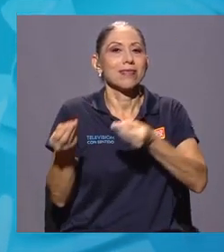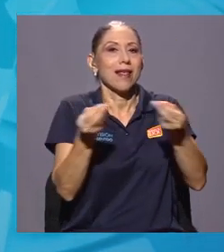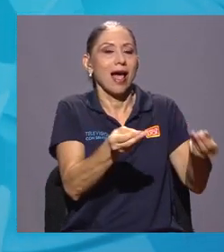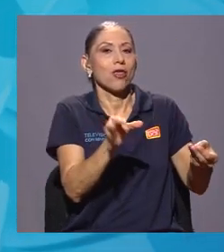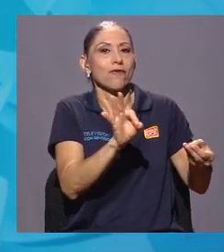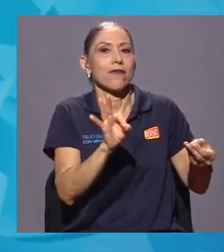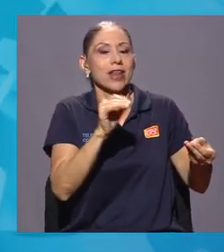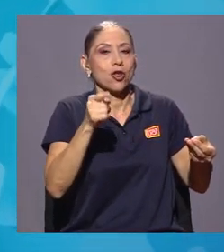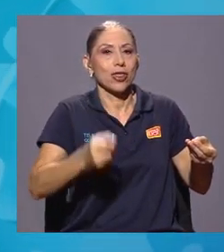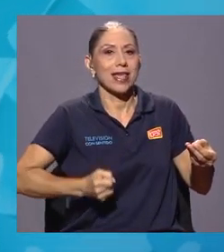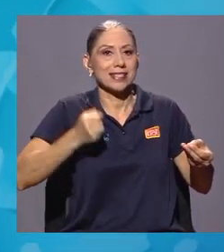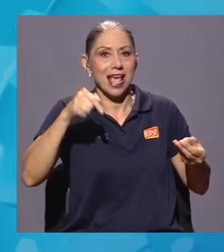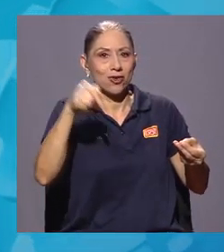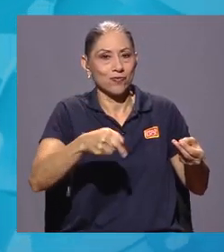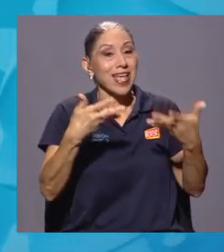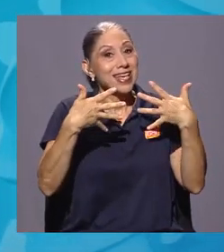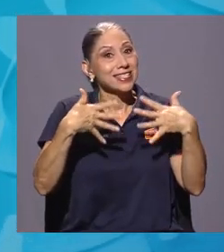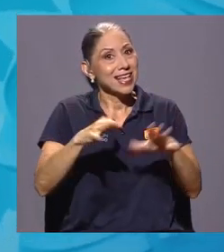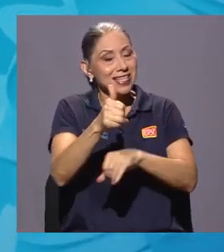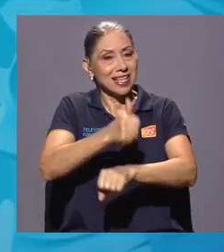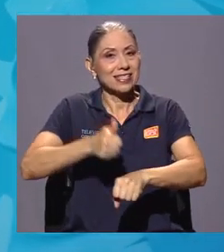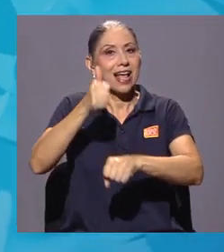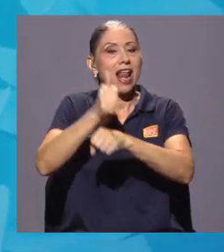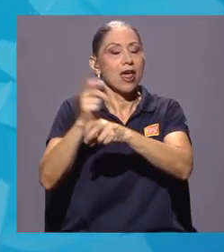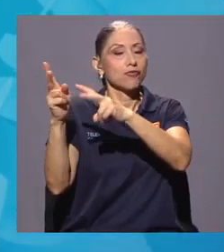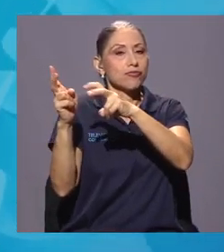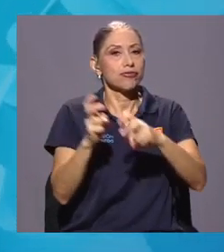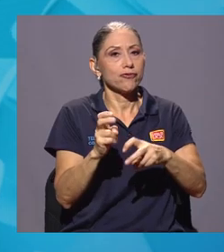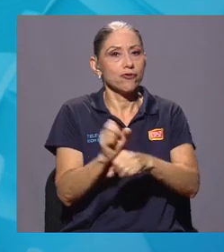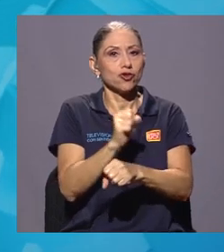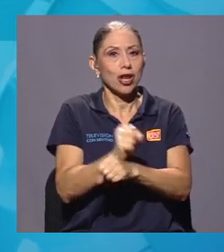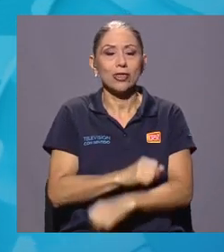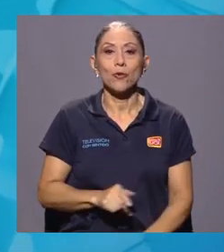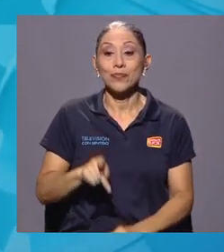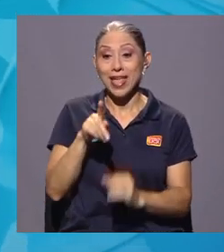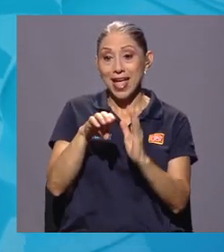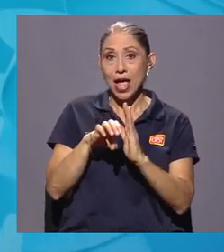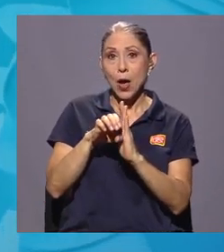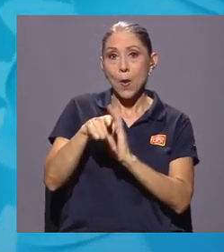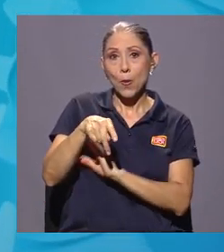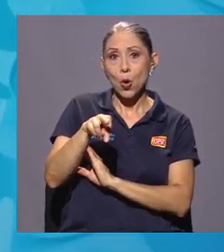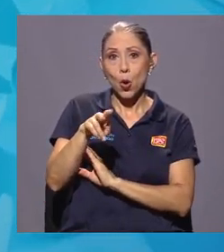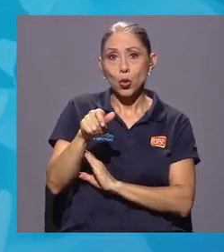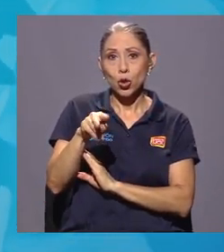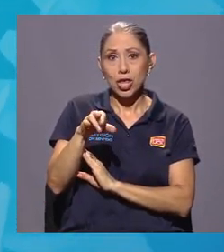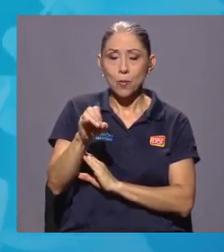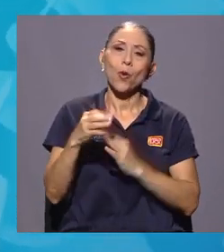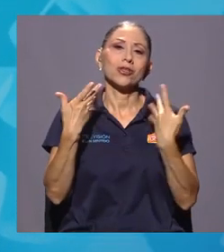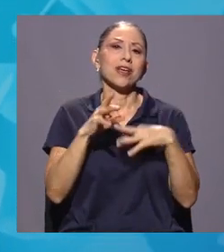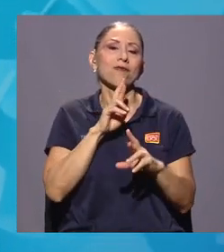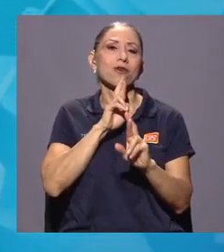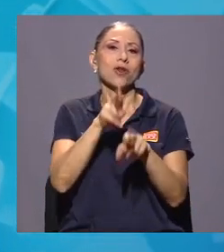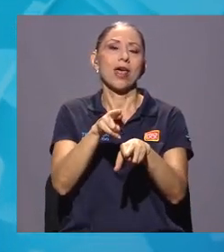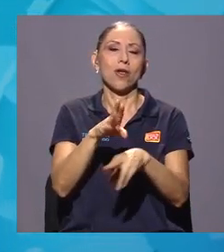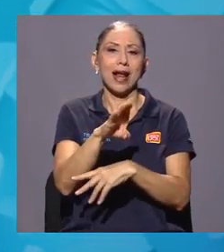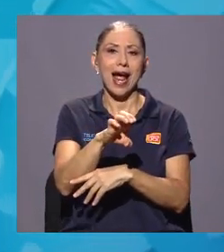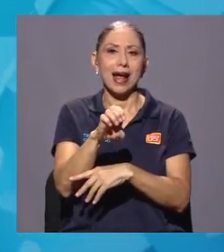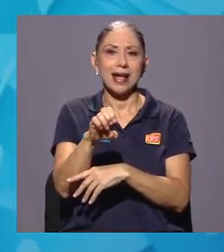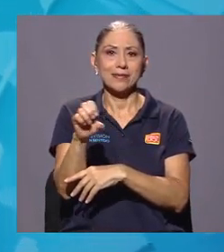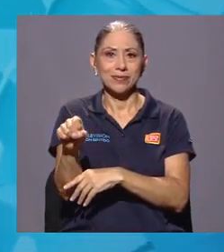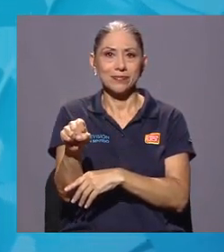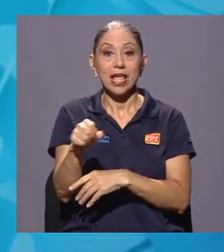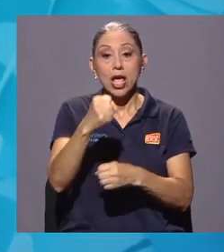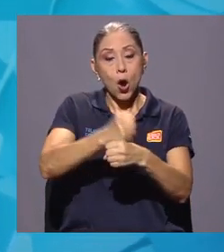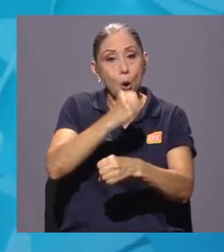año 2021 y que ya está instalada y funcionando. El prototipo final fue donado por completo a la caja costalicense del Seguro